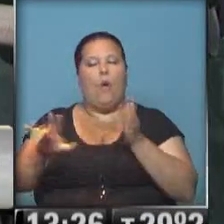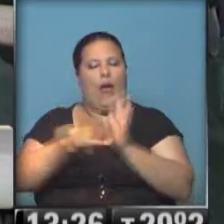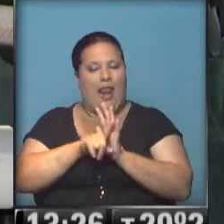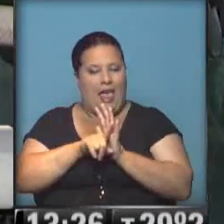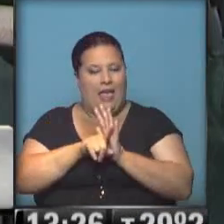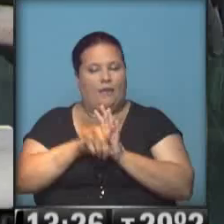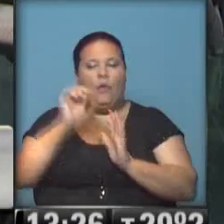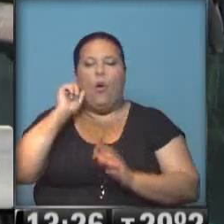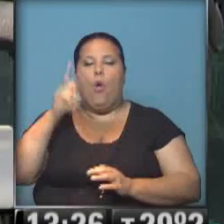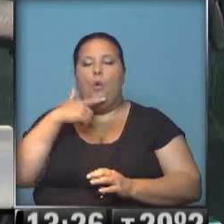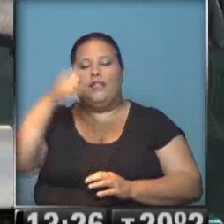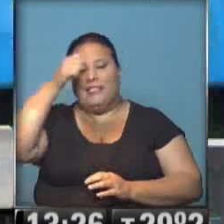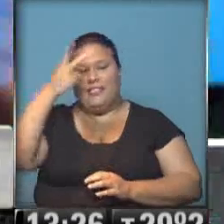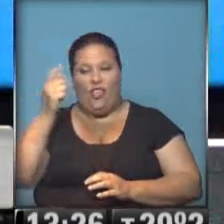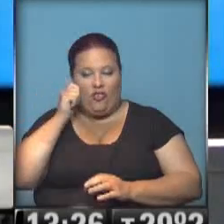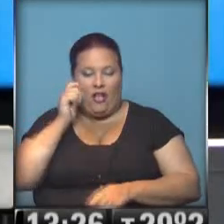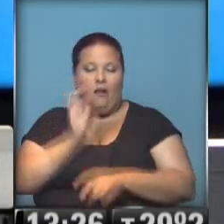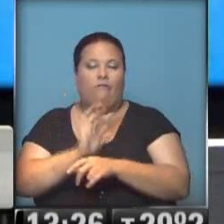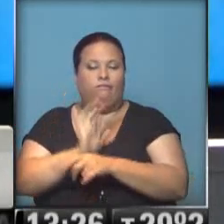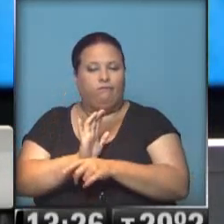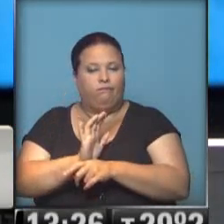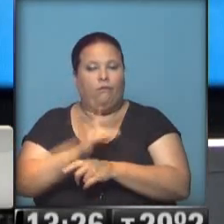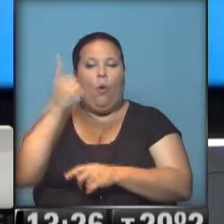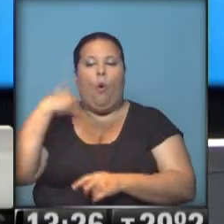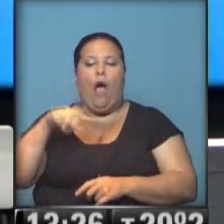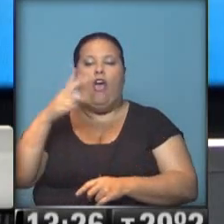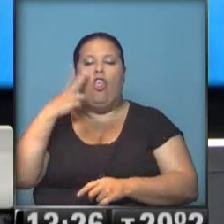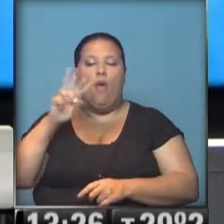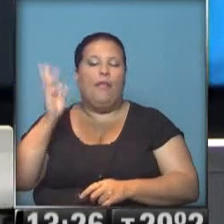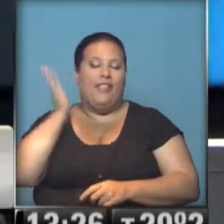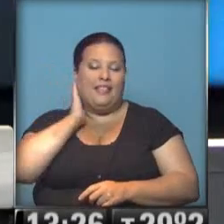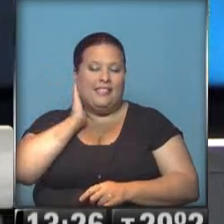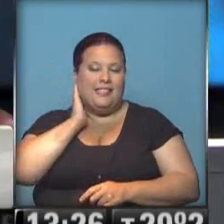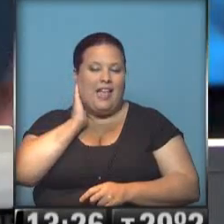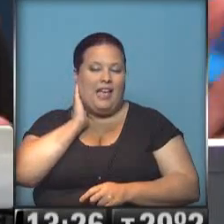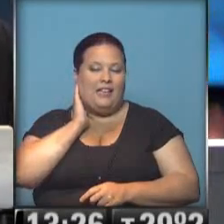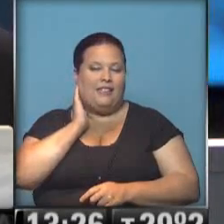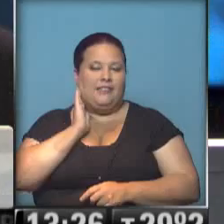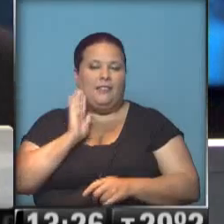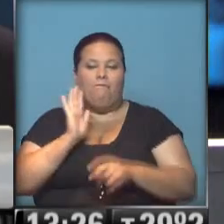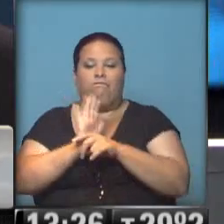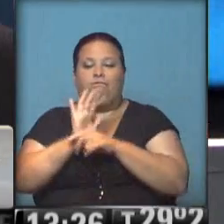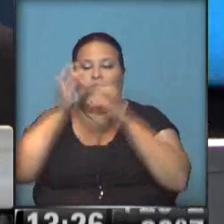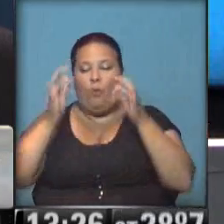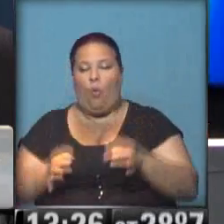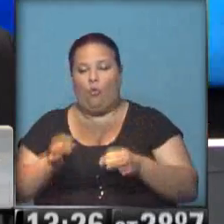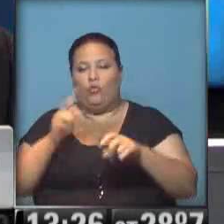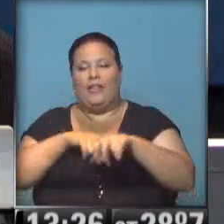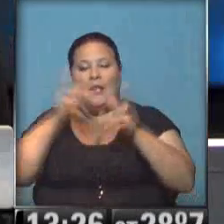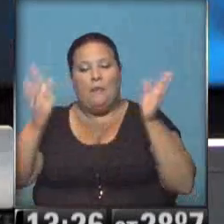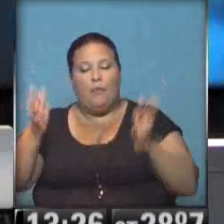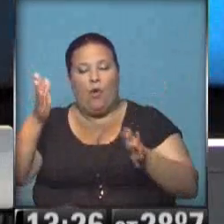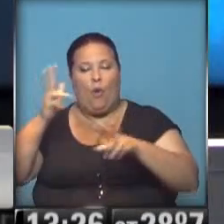y Luis tiene 62 años. Con lo cual, cuando en el 2016 se cumpla el plazo de